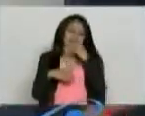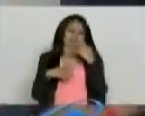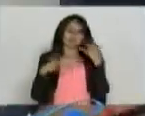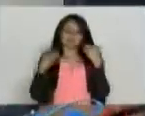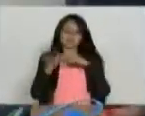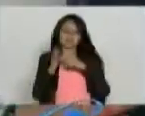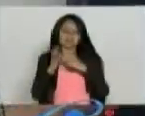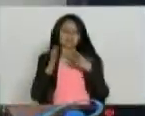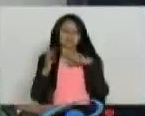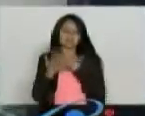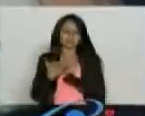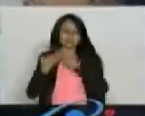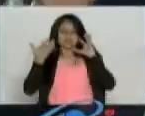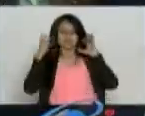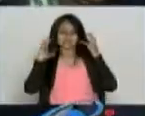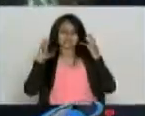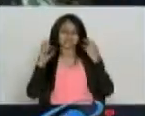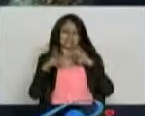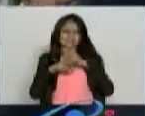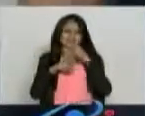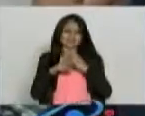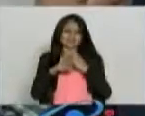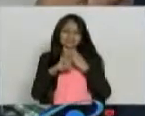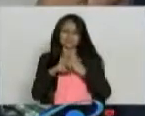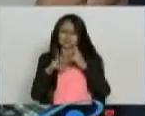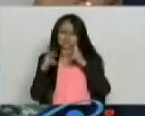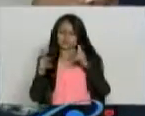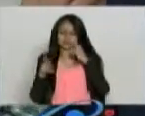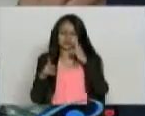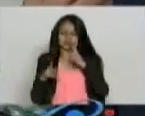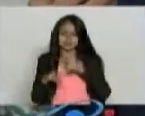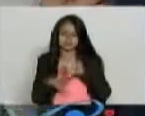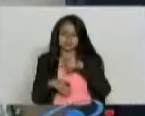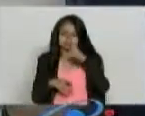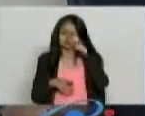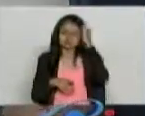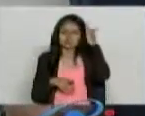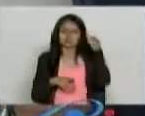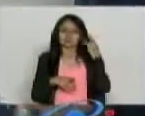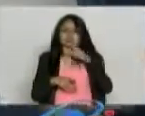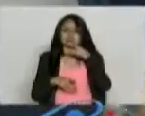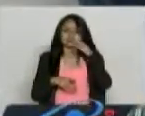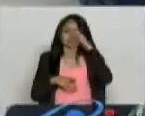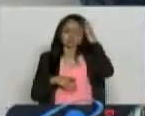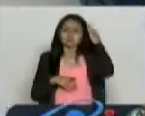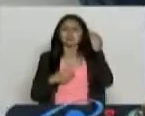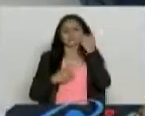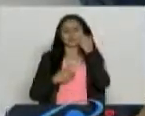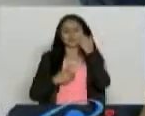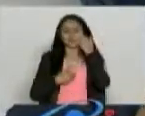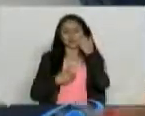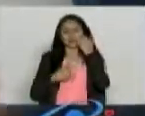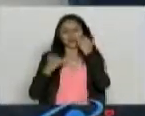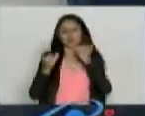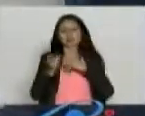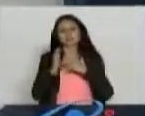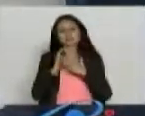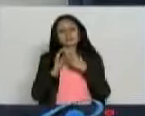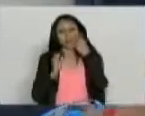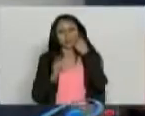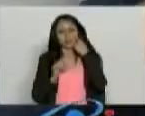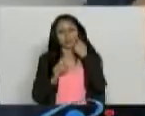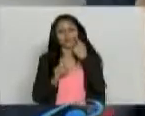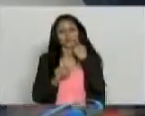unas complicaciones que la gente asimila tanto eso, que se enferma. De ahí que no sea recomendable ver noticias